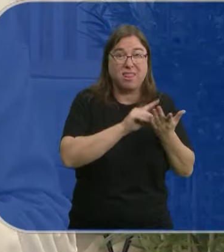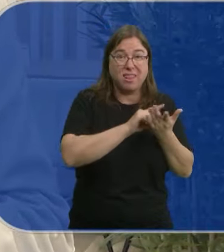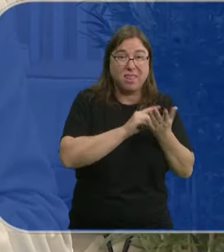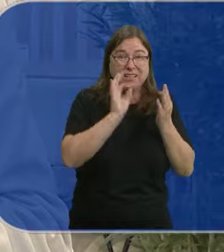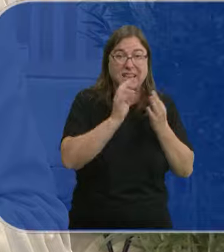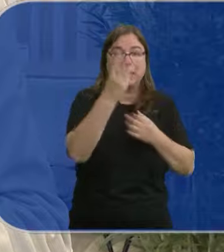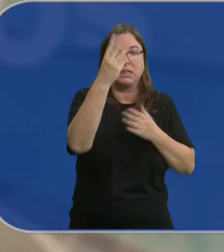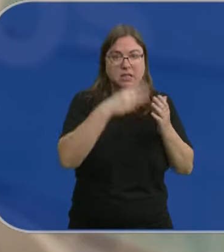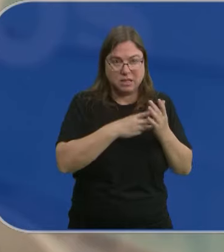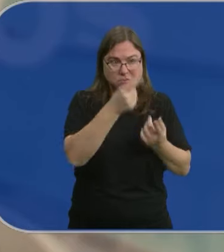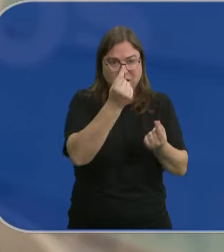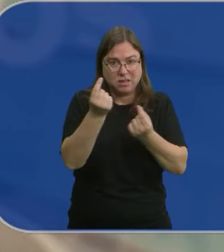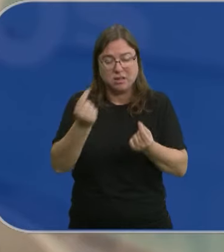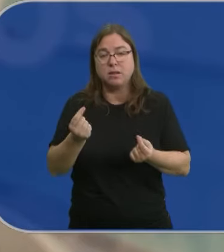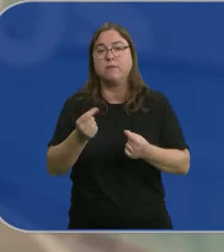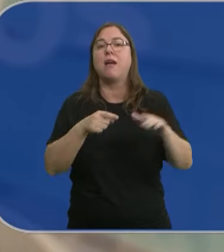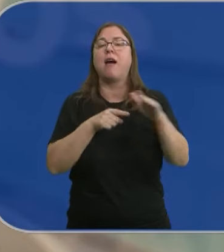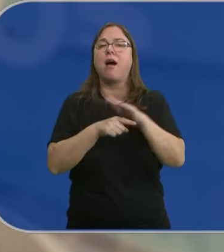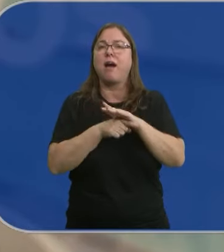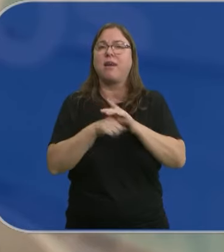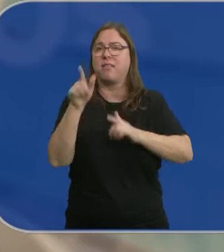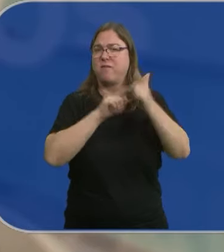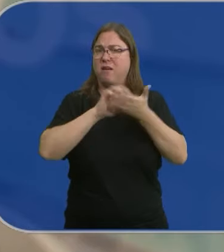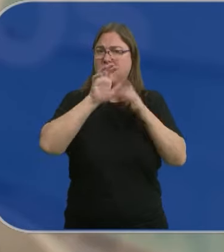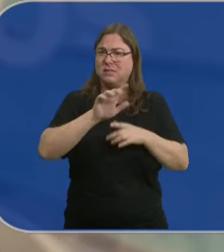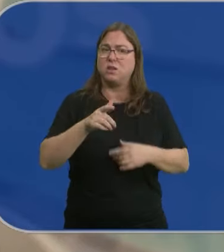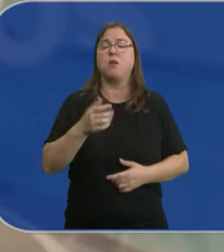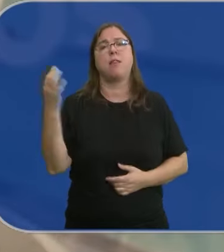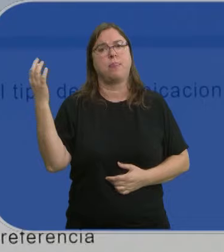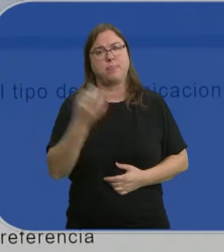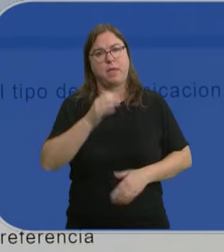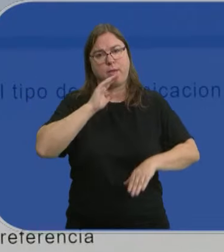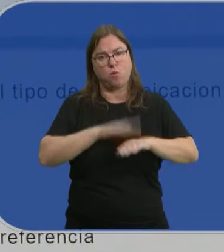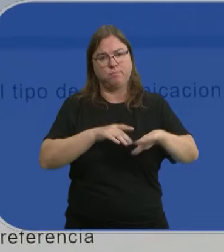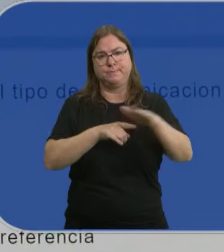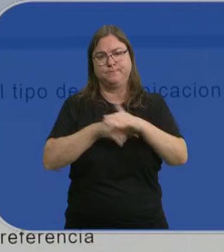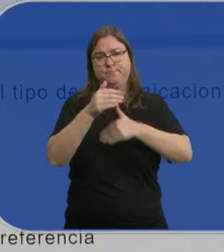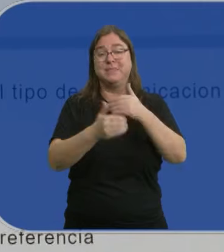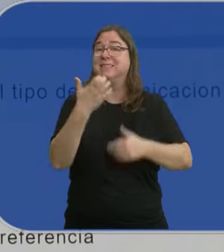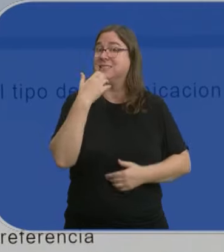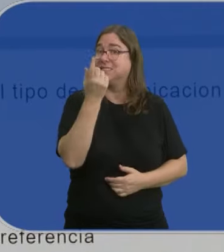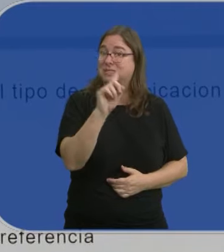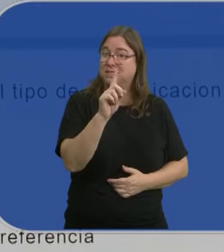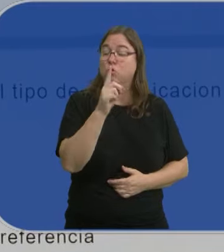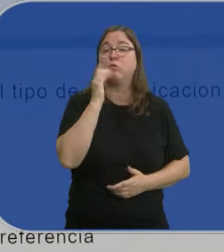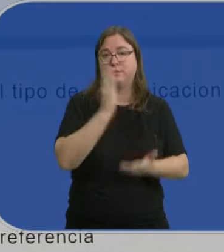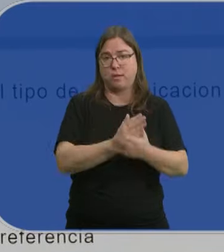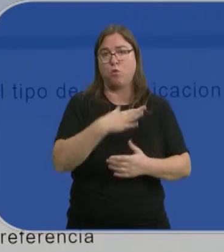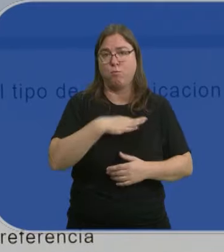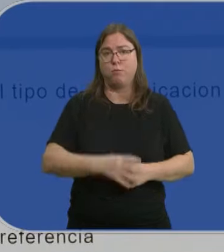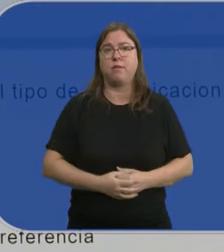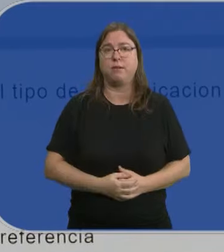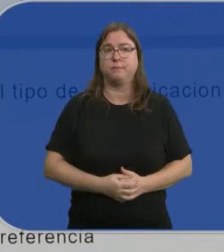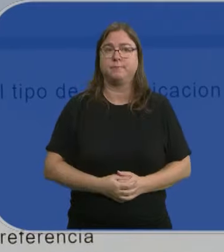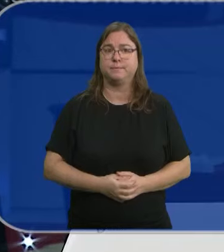datos concretos de esos 3.000. Más de 500 agencias de viajes de Castilla y León deberán cumplir con el trámite. Si no lo hacen, puede haber sanciones.